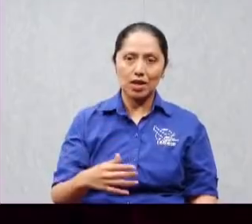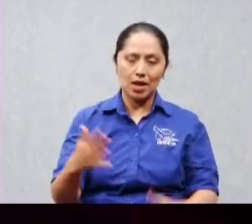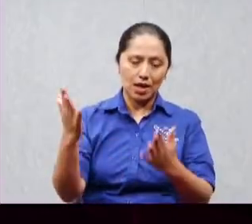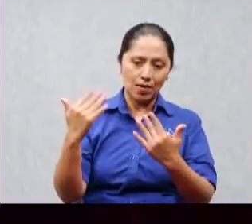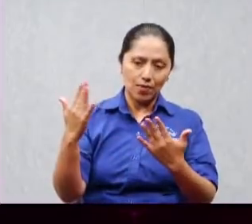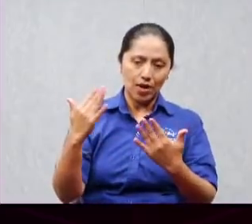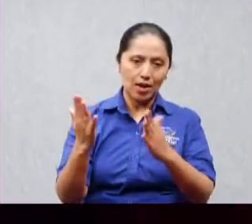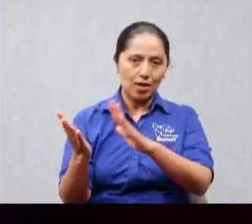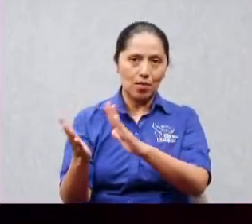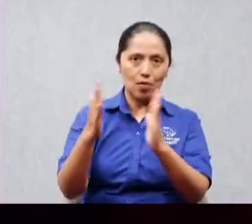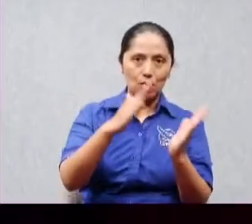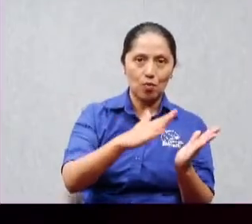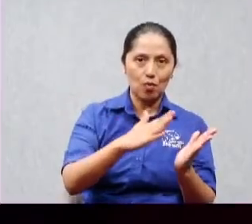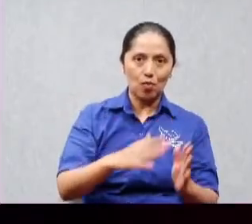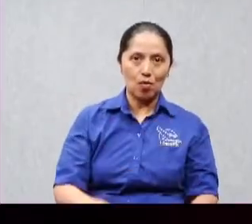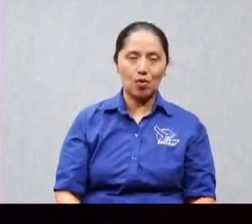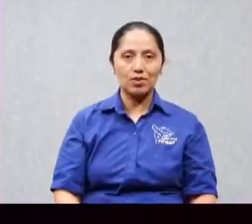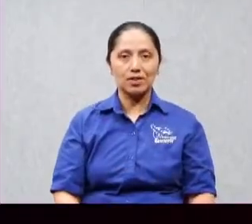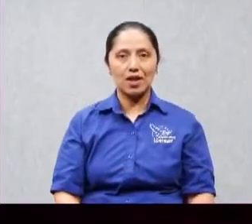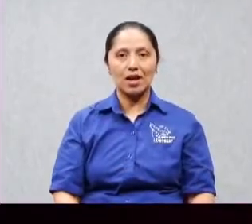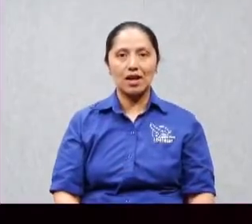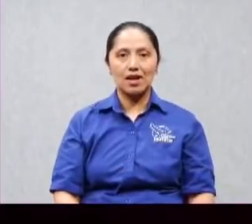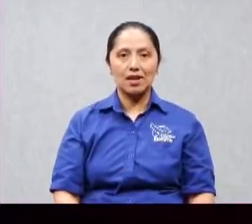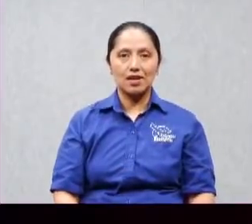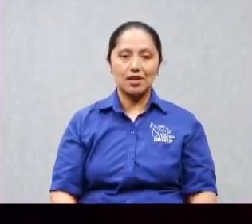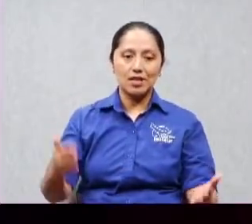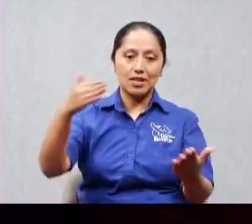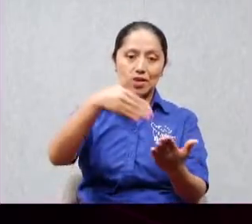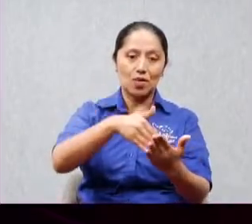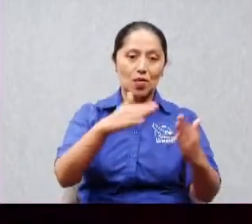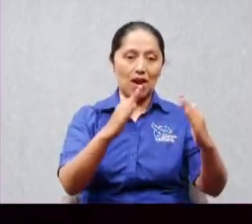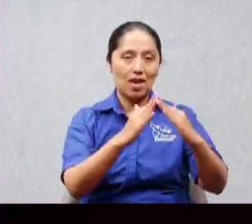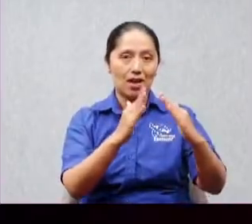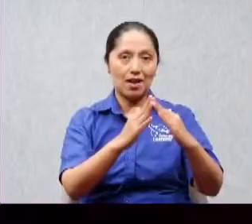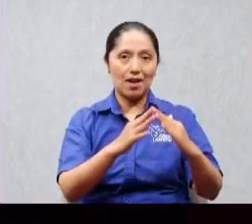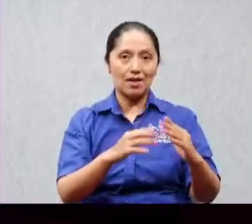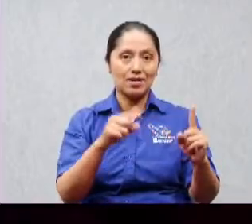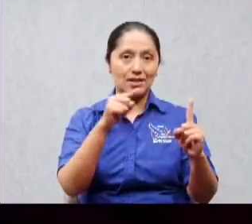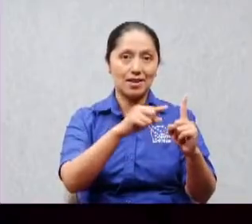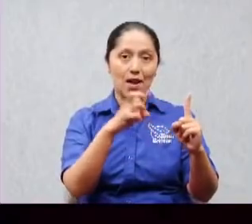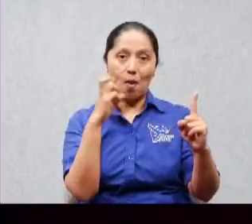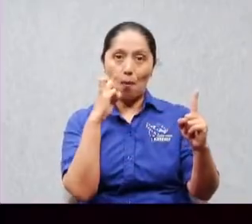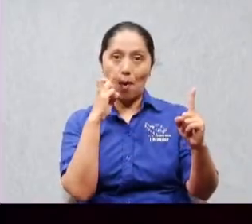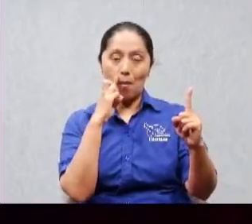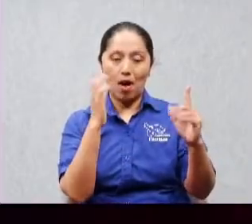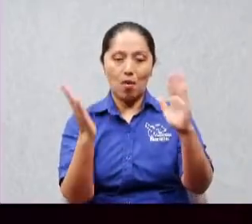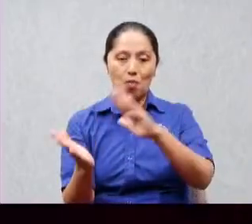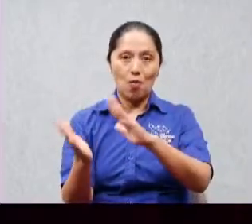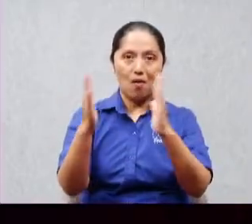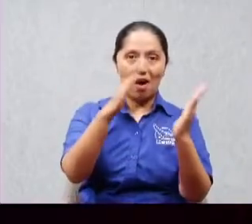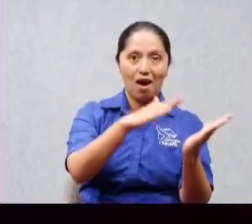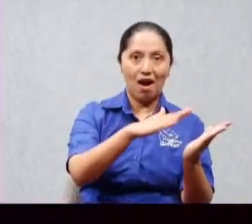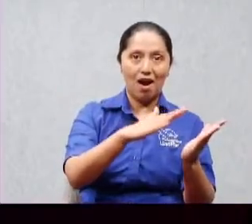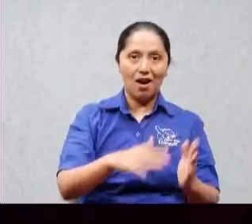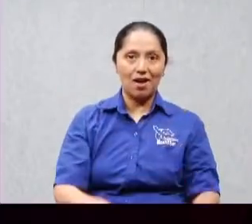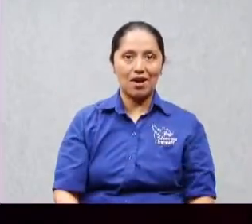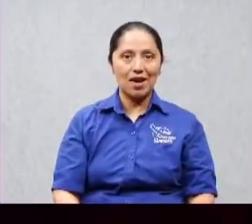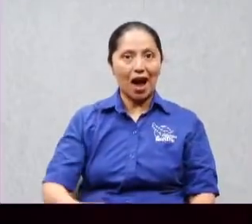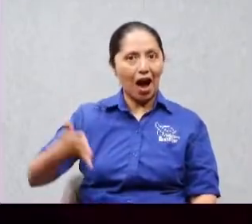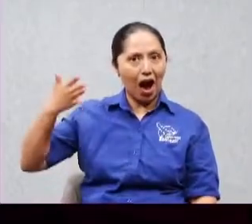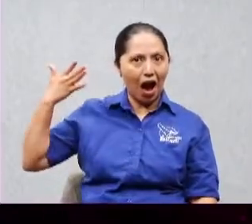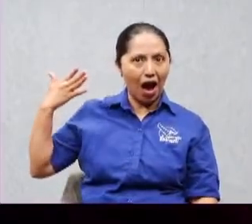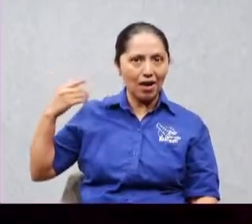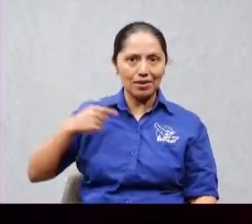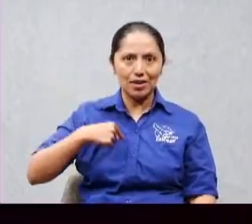llegó a su casa y lo bautizó cuando pero para mi eso era totalmente imposible que